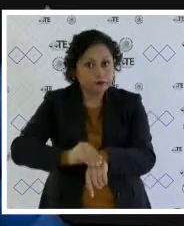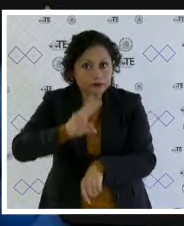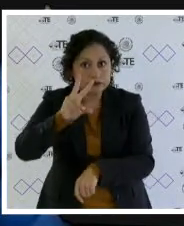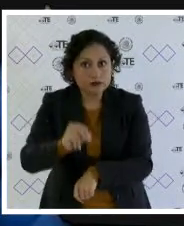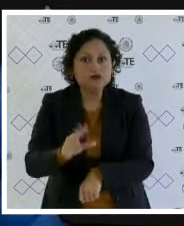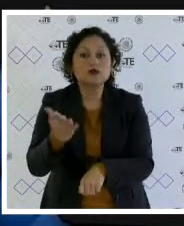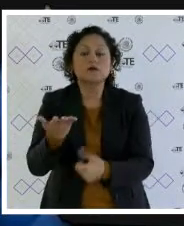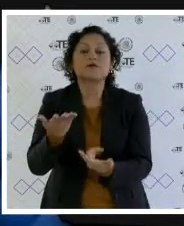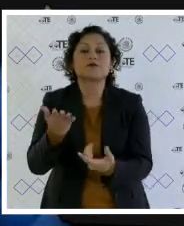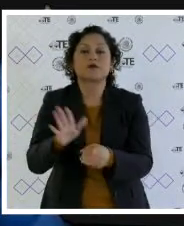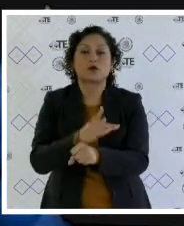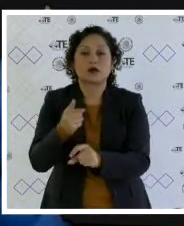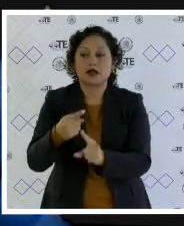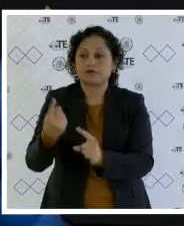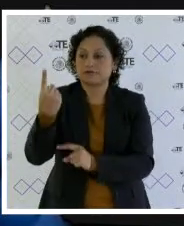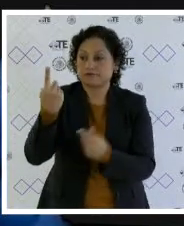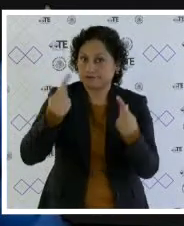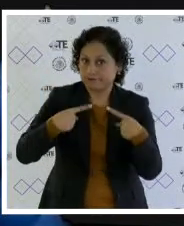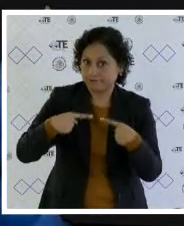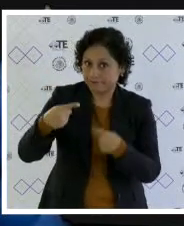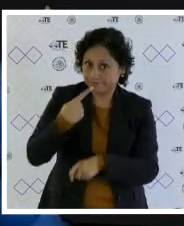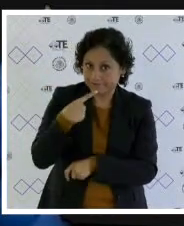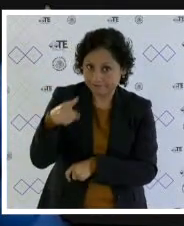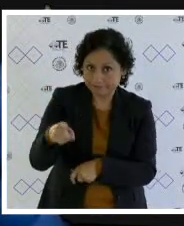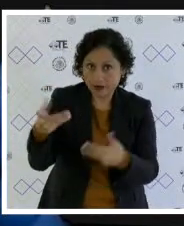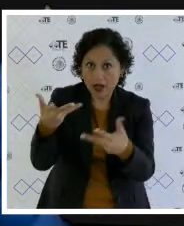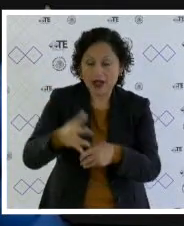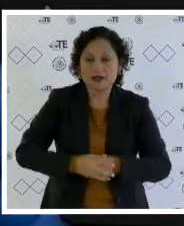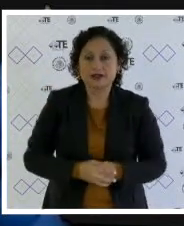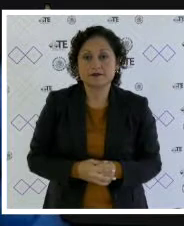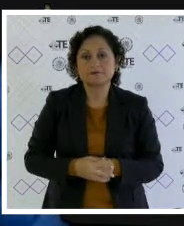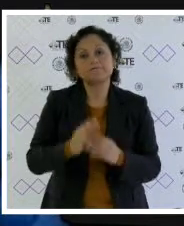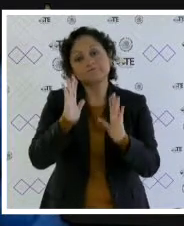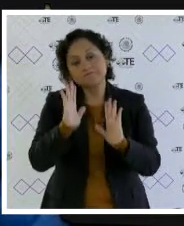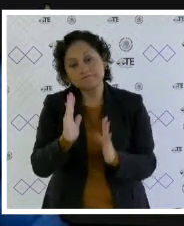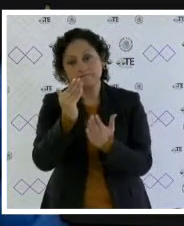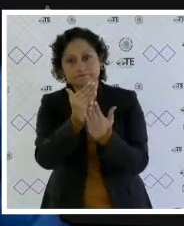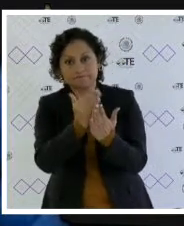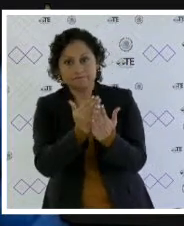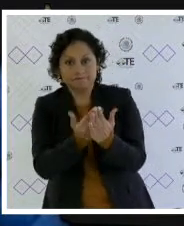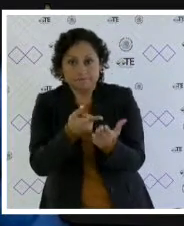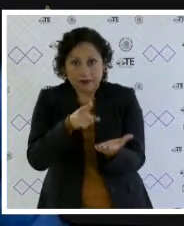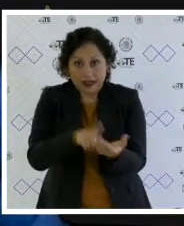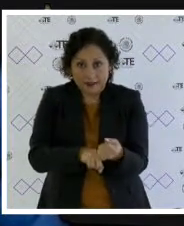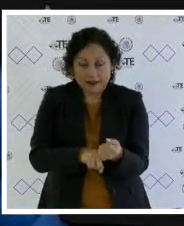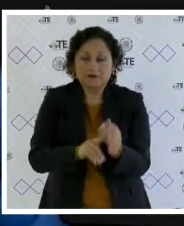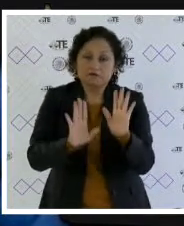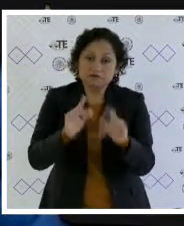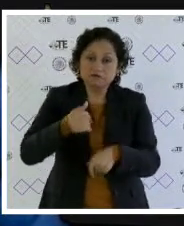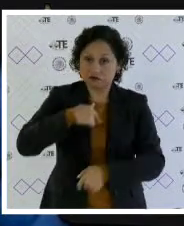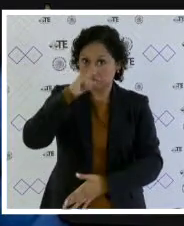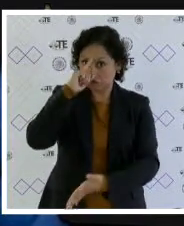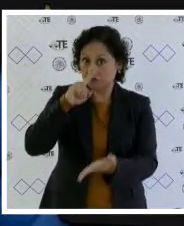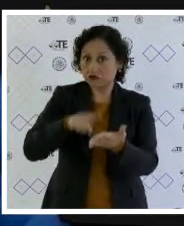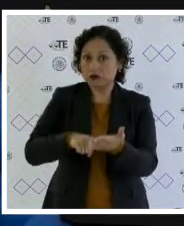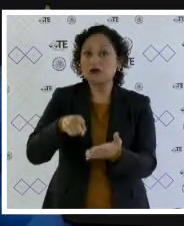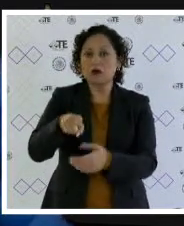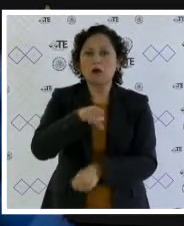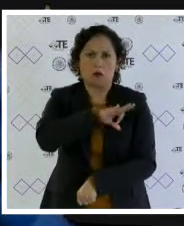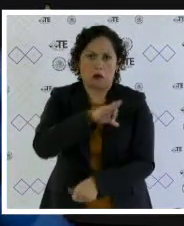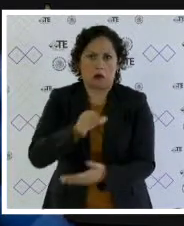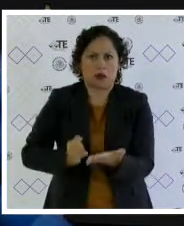propuesto por la actora. Y dadas las particularidades especiales del presente asunto, lo procedente es declararlo viable.